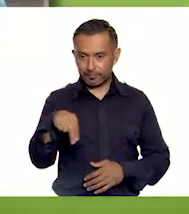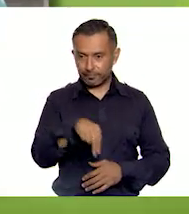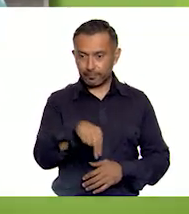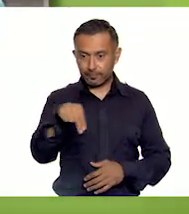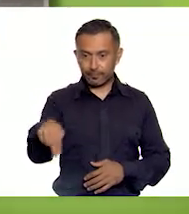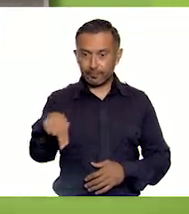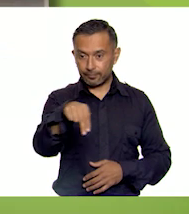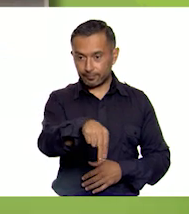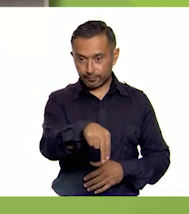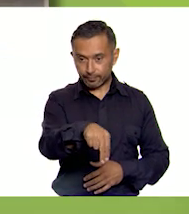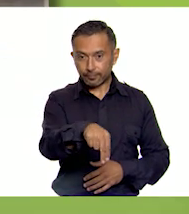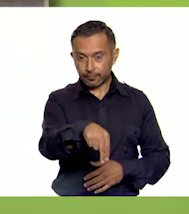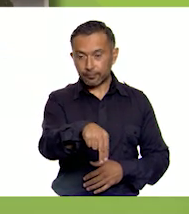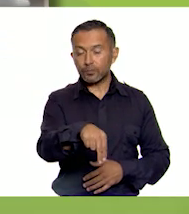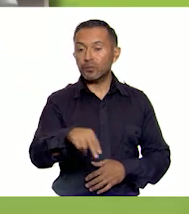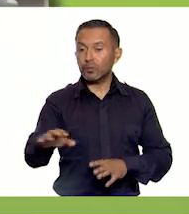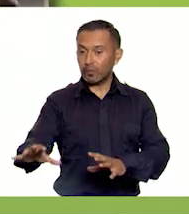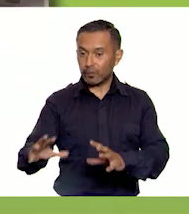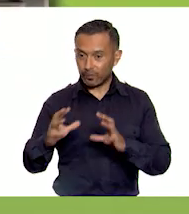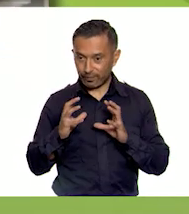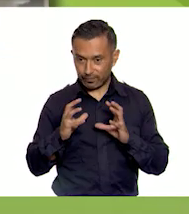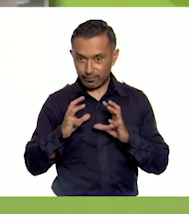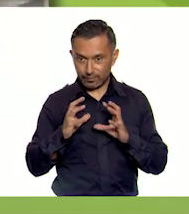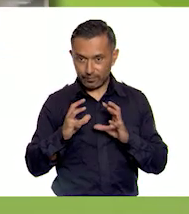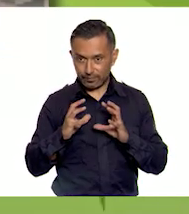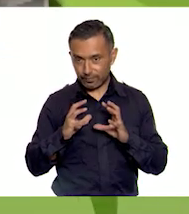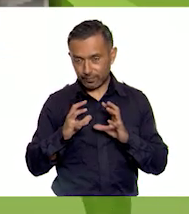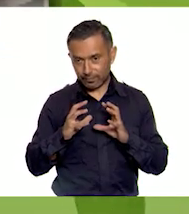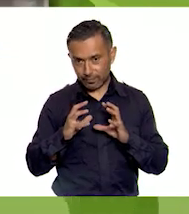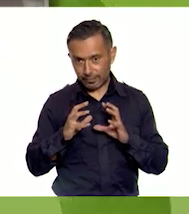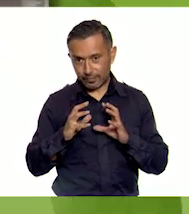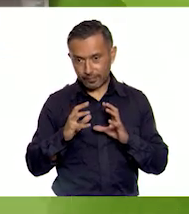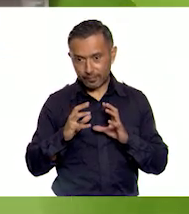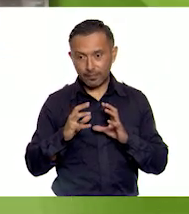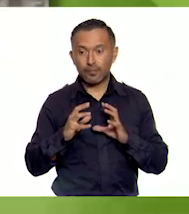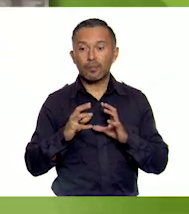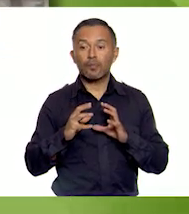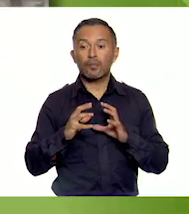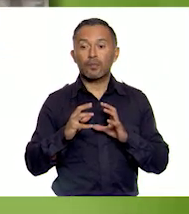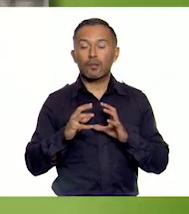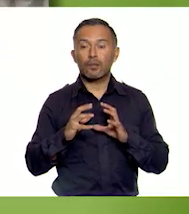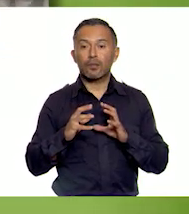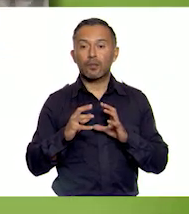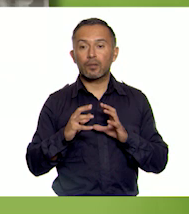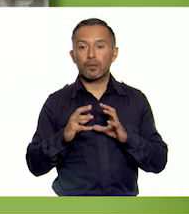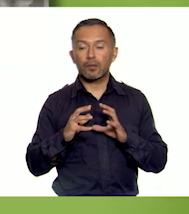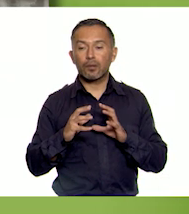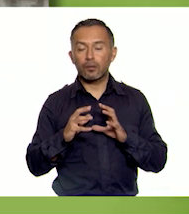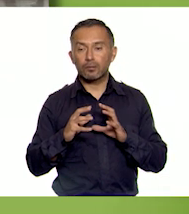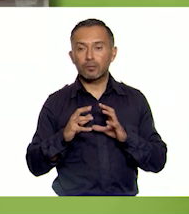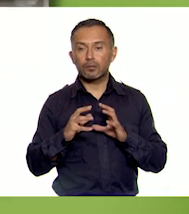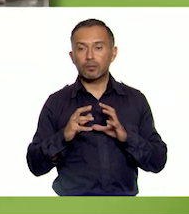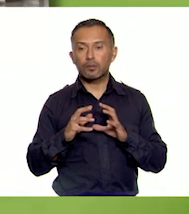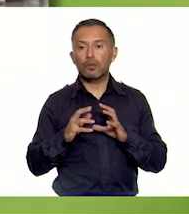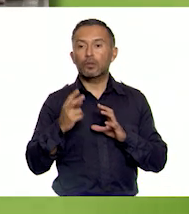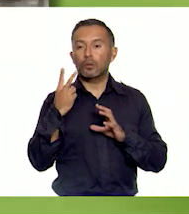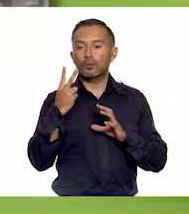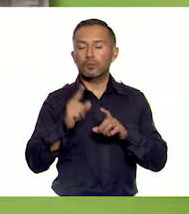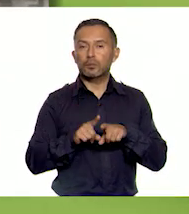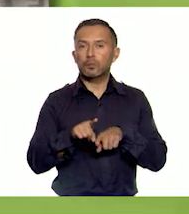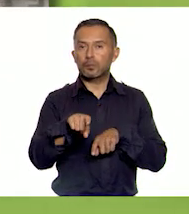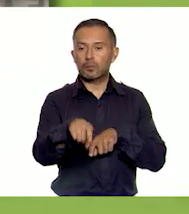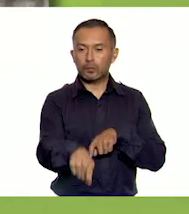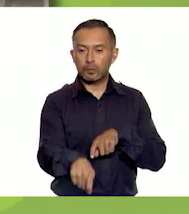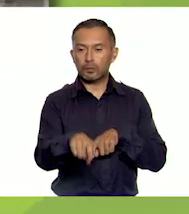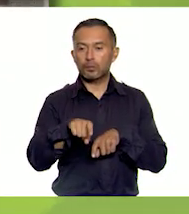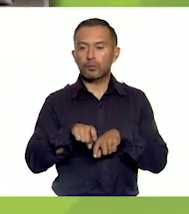salto. llevo mi globo y voy a hacer dos desplantes golpeando